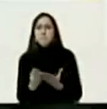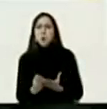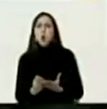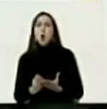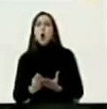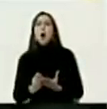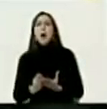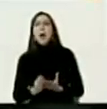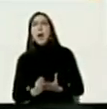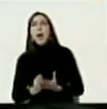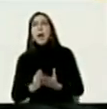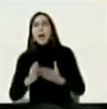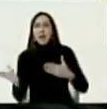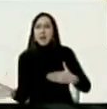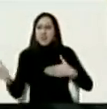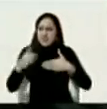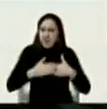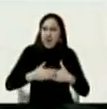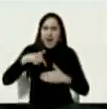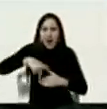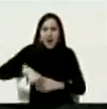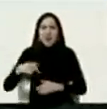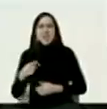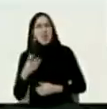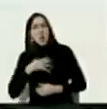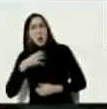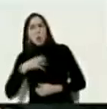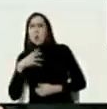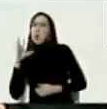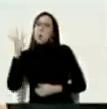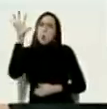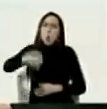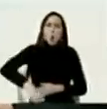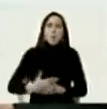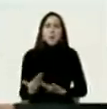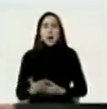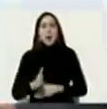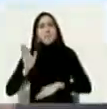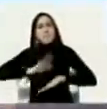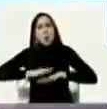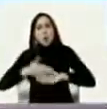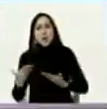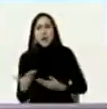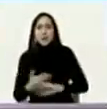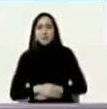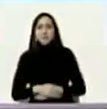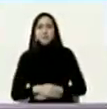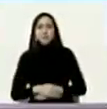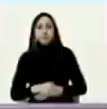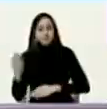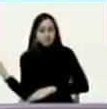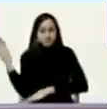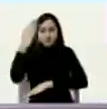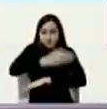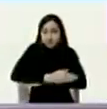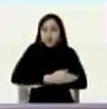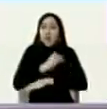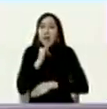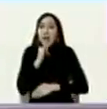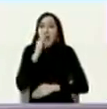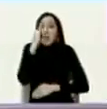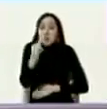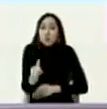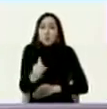prohibirles venderle medicina a Venezuela porque estaban anunciando una